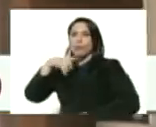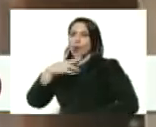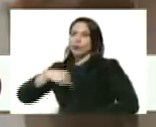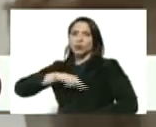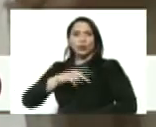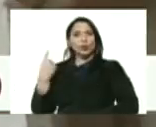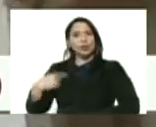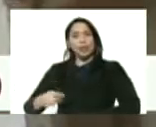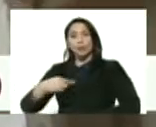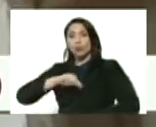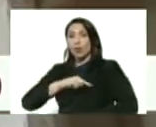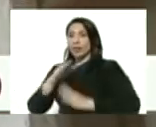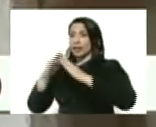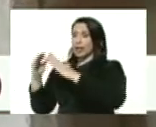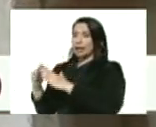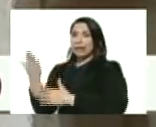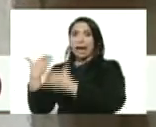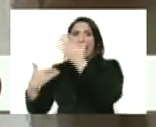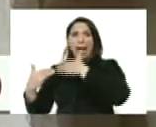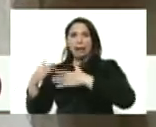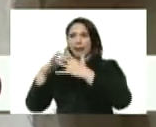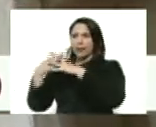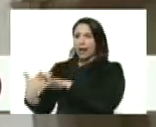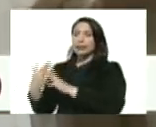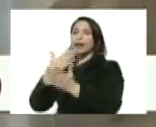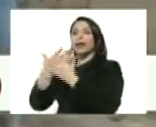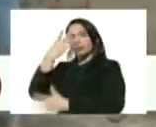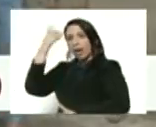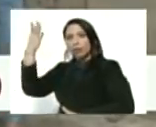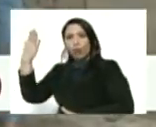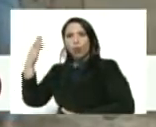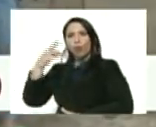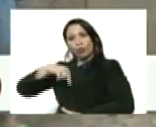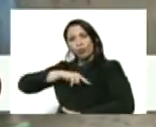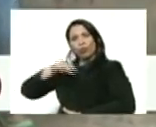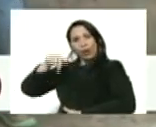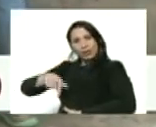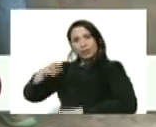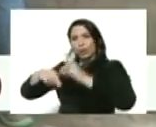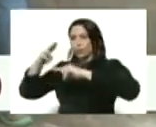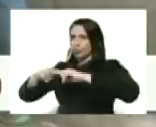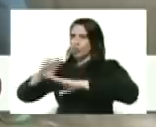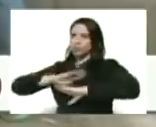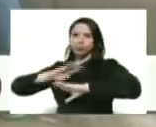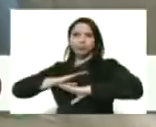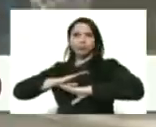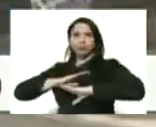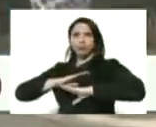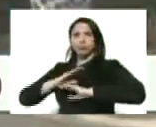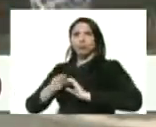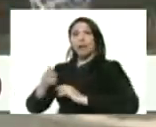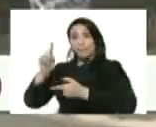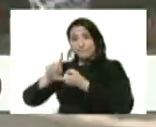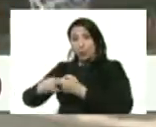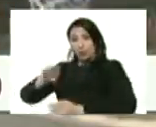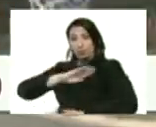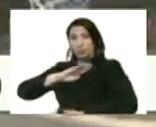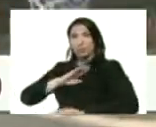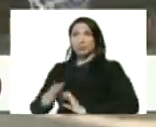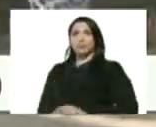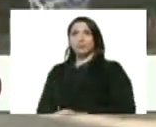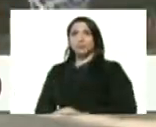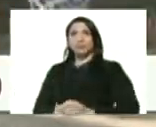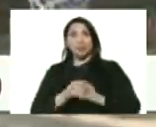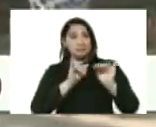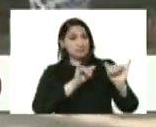vivienda antes era un rancho gracias a Dios estábamos aquí construyendo la mi esposa y yo gracias bueno la